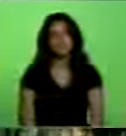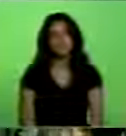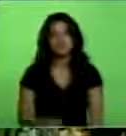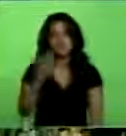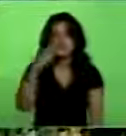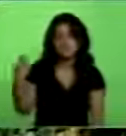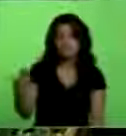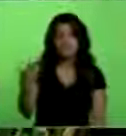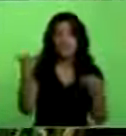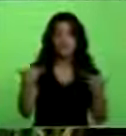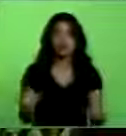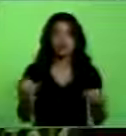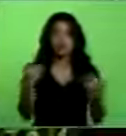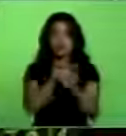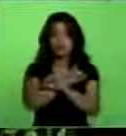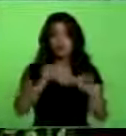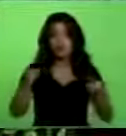Bien, damas y caballeros, de esta manera concluye.